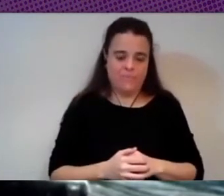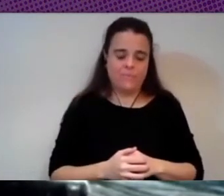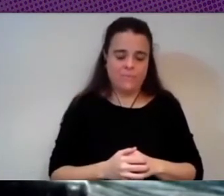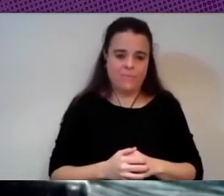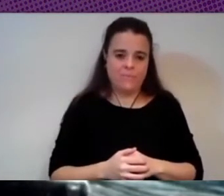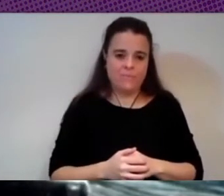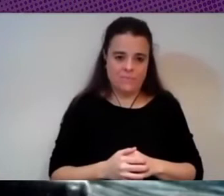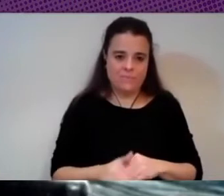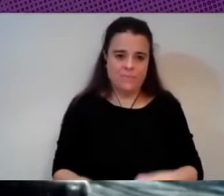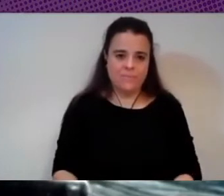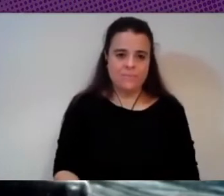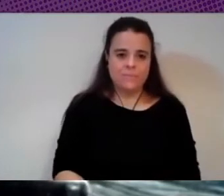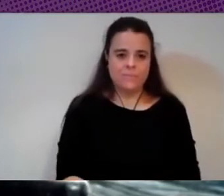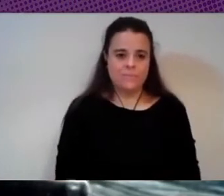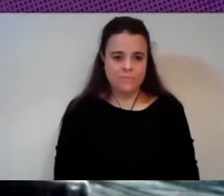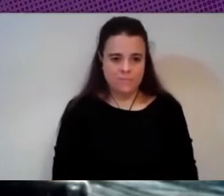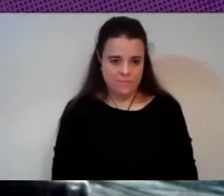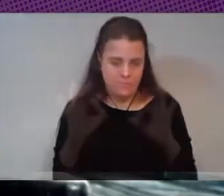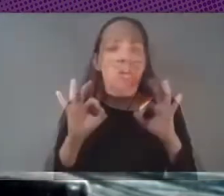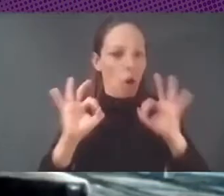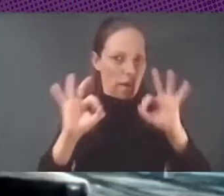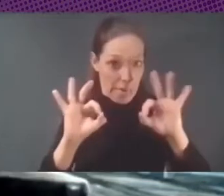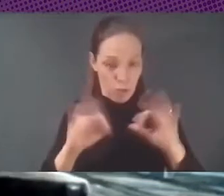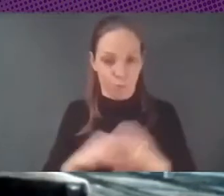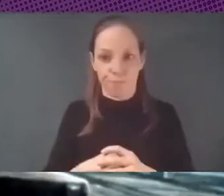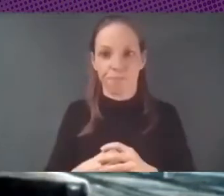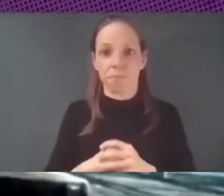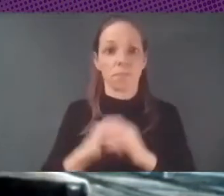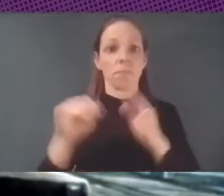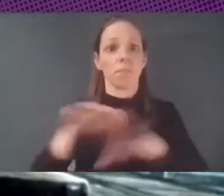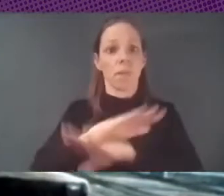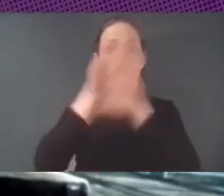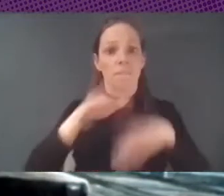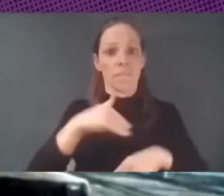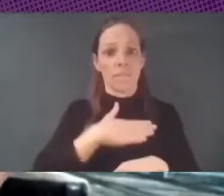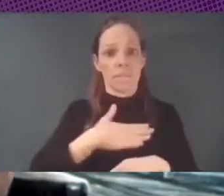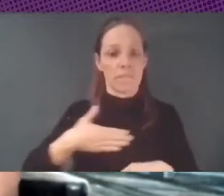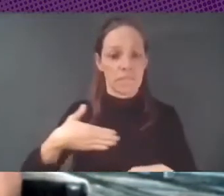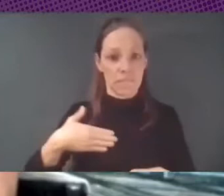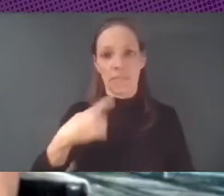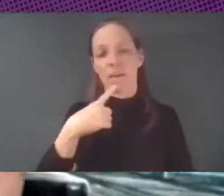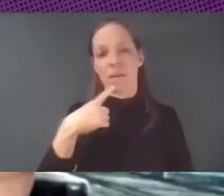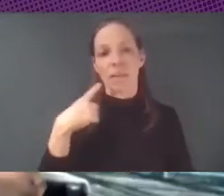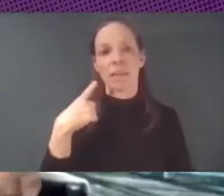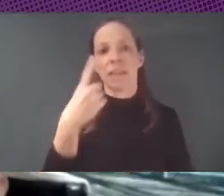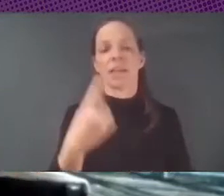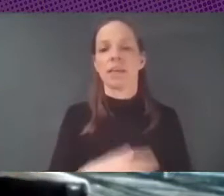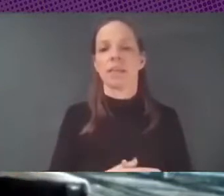concreto para poder hacer esto y finalmente quería decir quería destacar que se habla mucho de